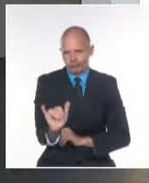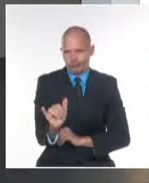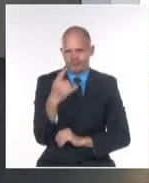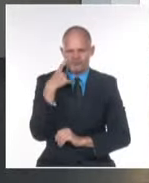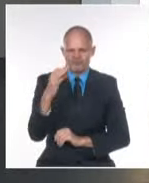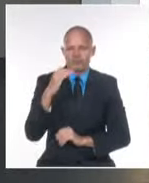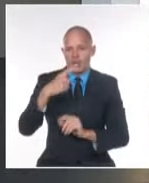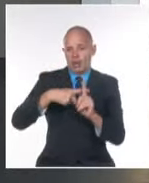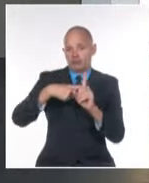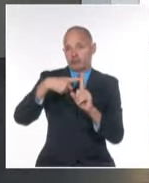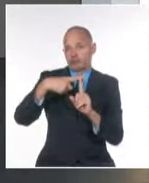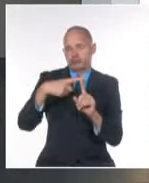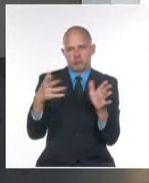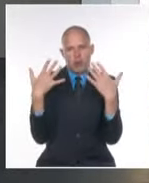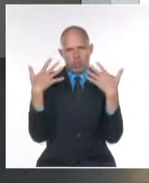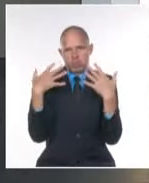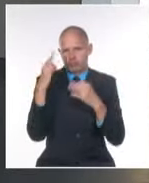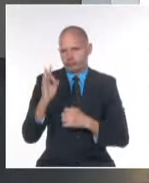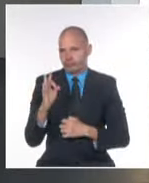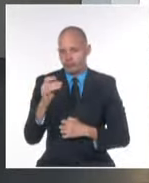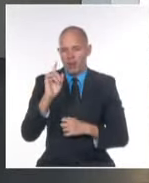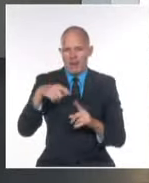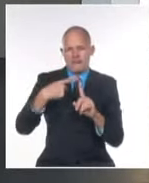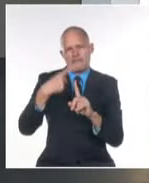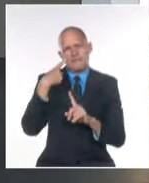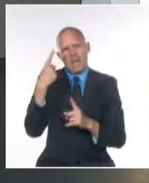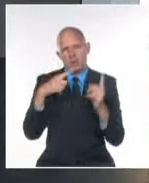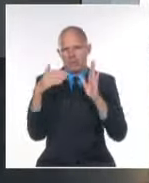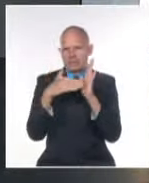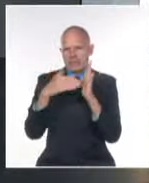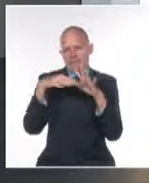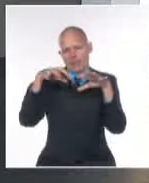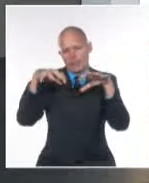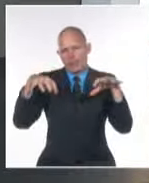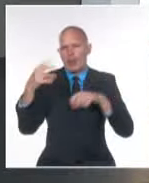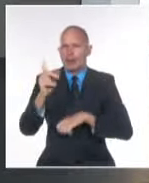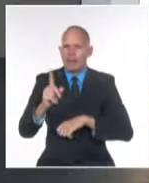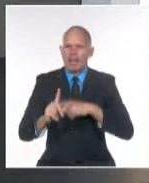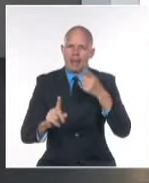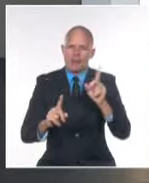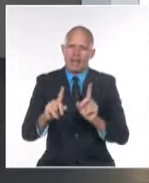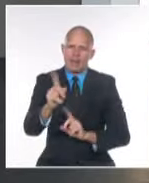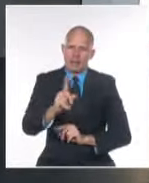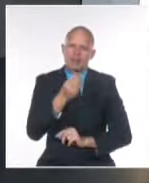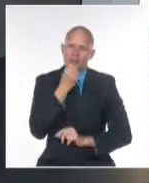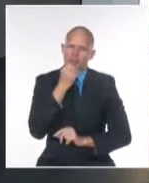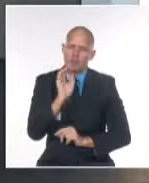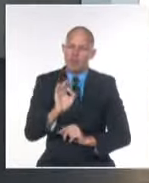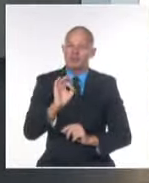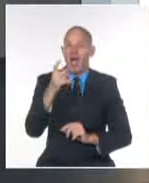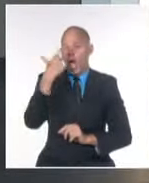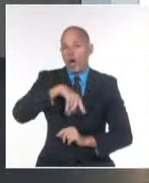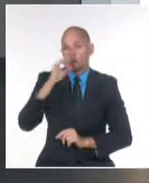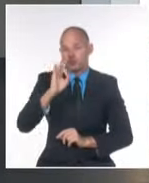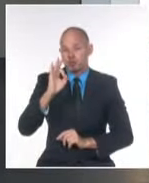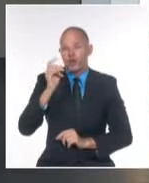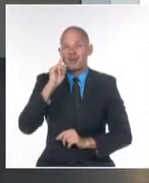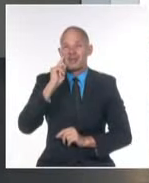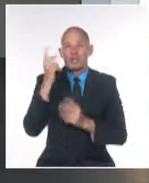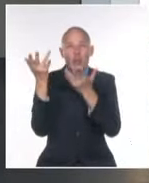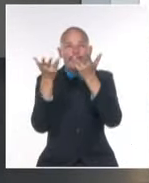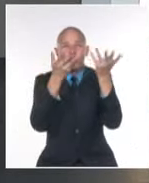temperaturas extremas con poca variación y algunos chubascos, lluvias y tormentas eléctricas en horas de la tarde debido al paso de las ondas